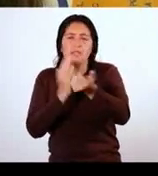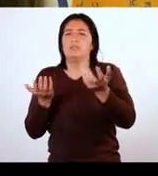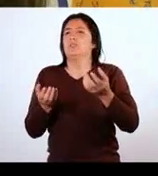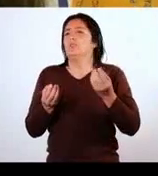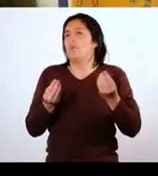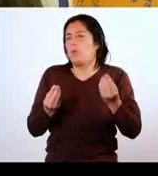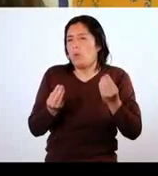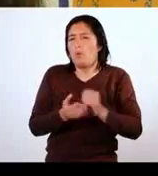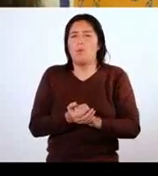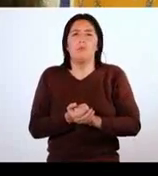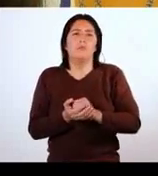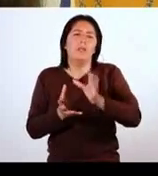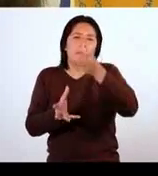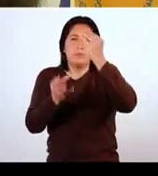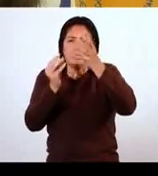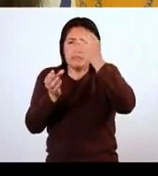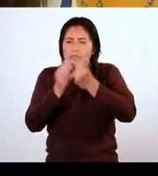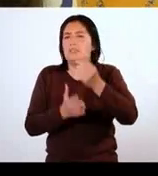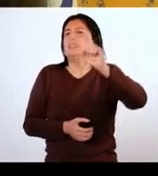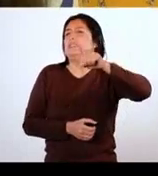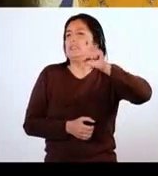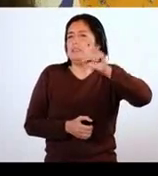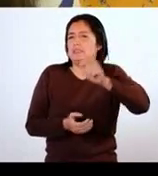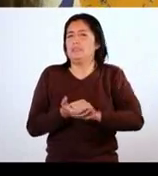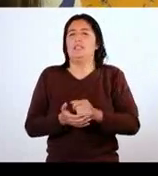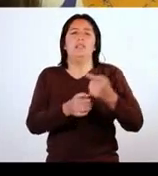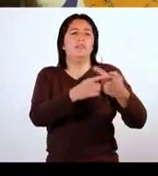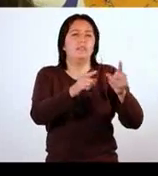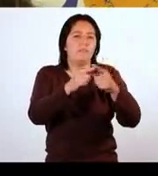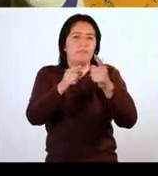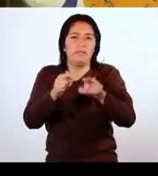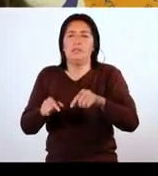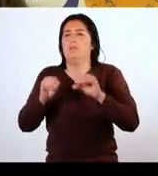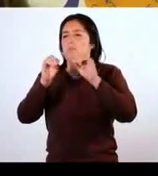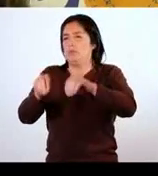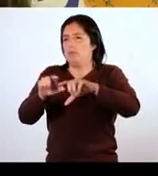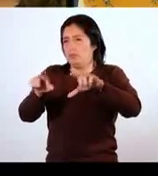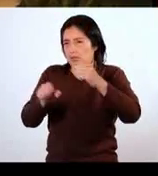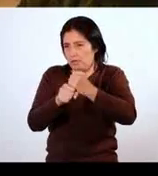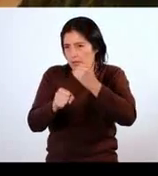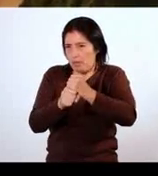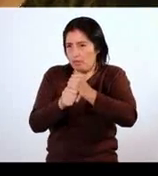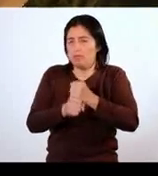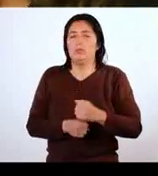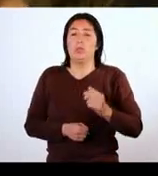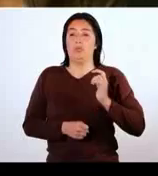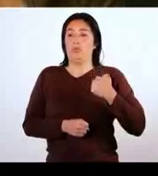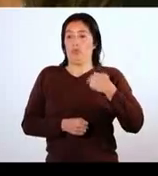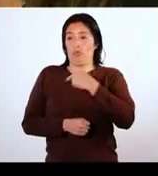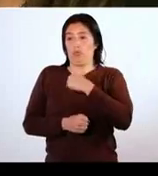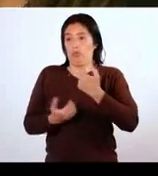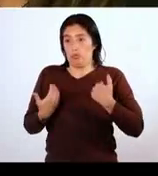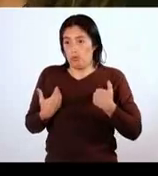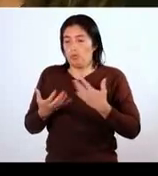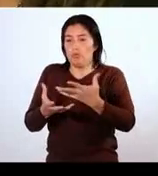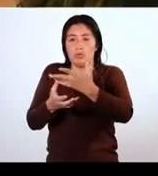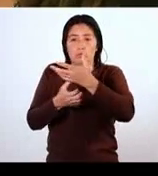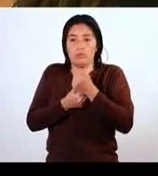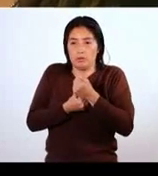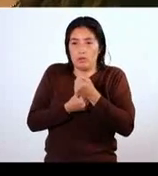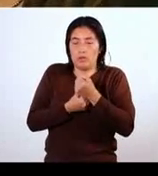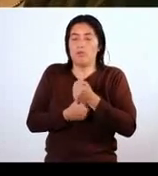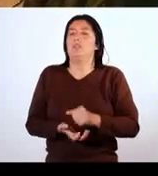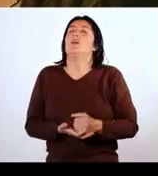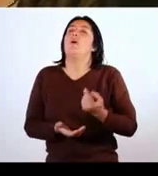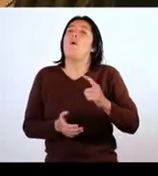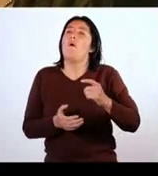competencias que se requieren en los diferentes puestos. Bueno, en el caso nuestro de Trust for the